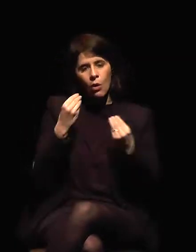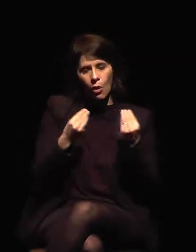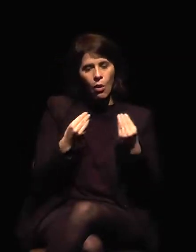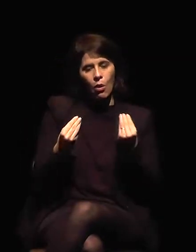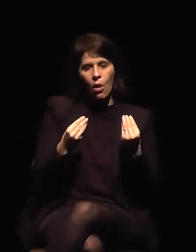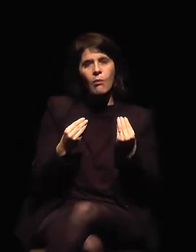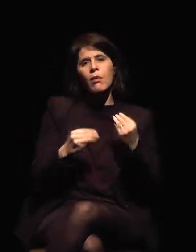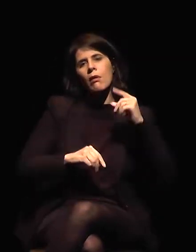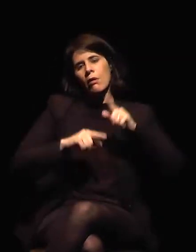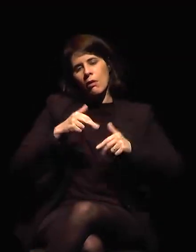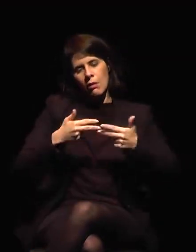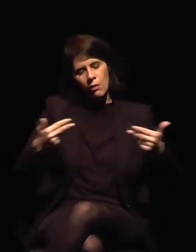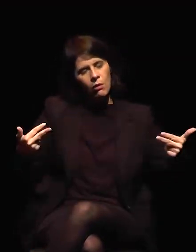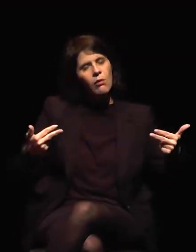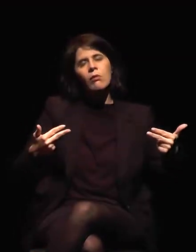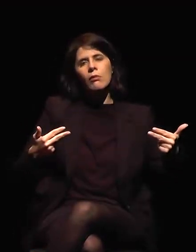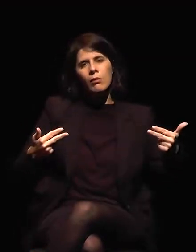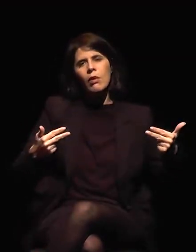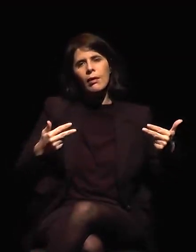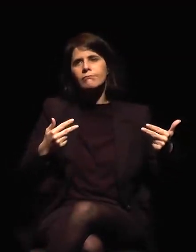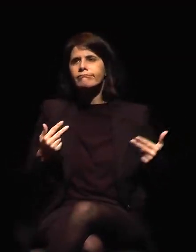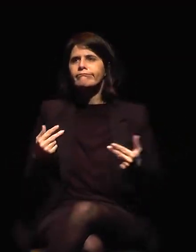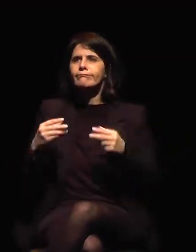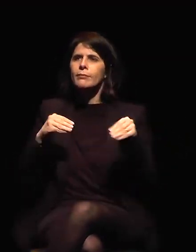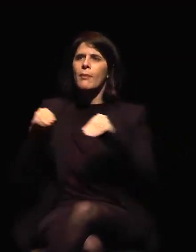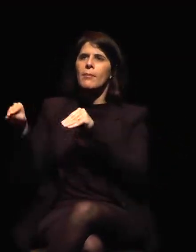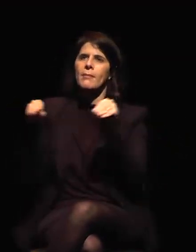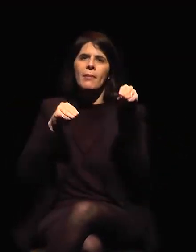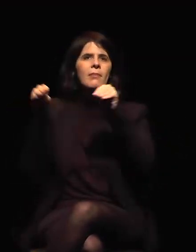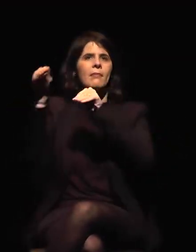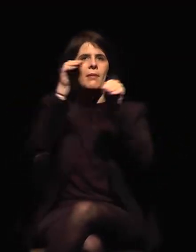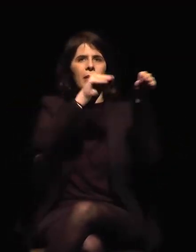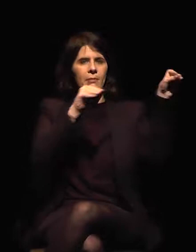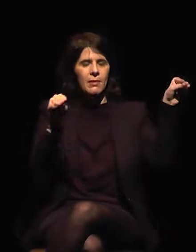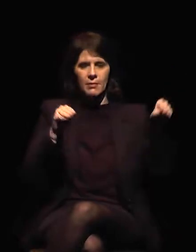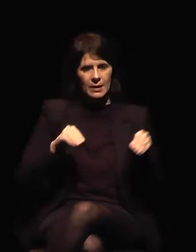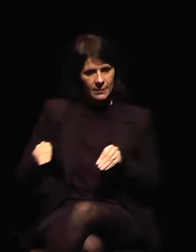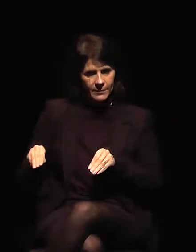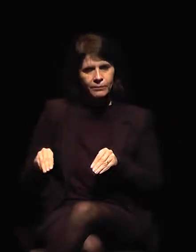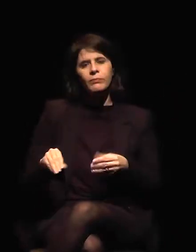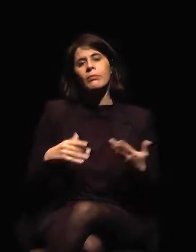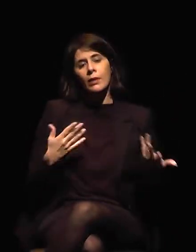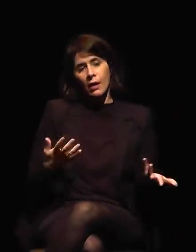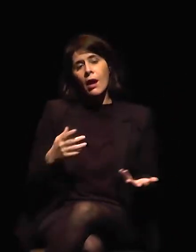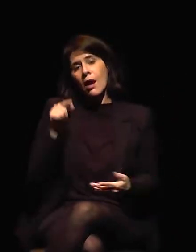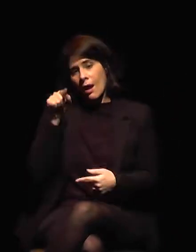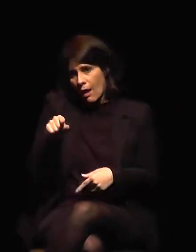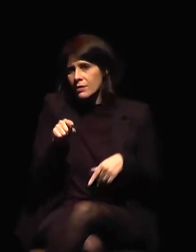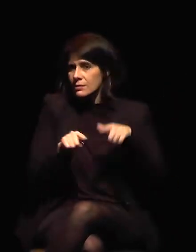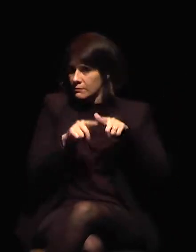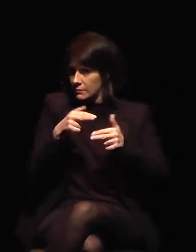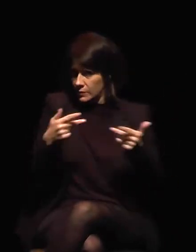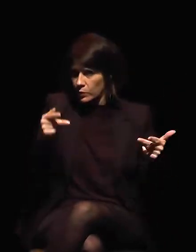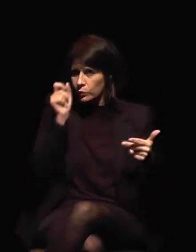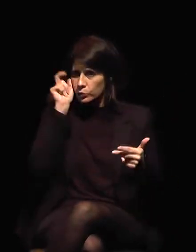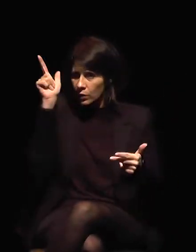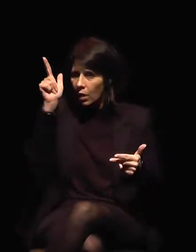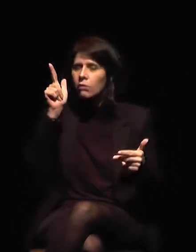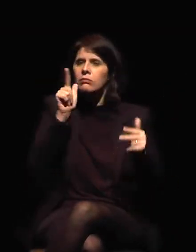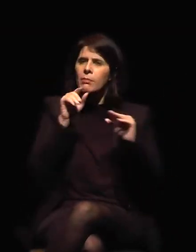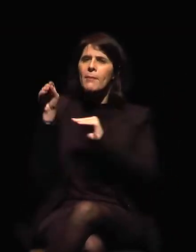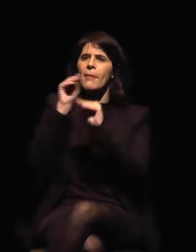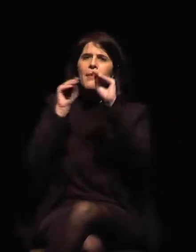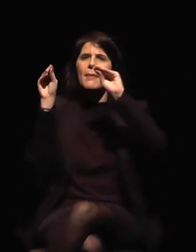Esta circulación de bienes culturales también es interesante porque últimamente Brasil se ha convertido en un